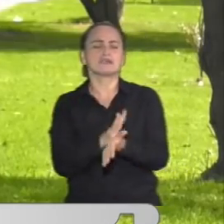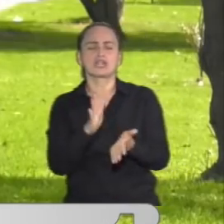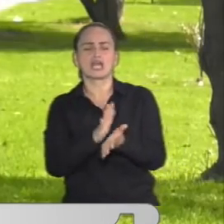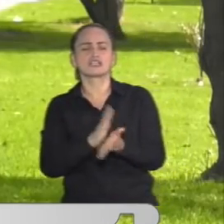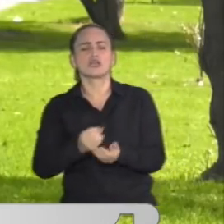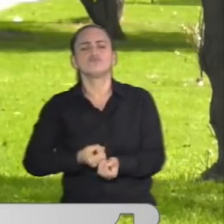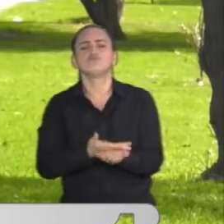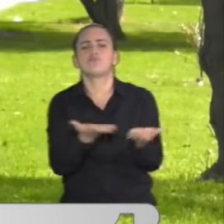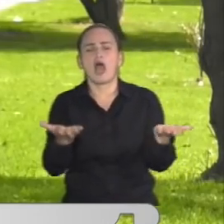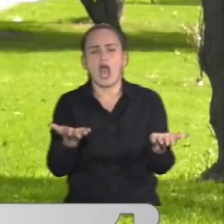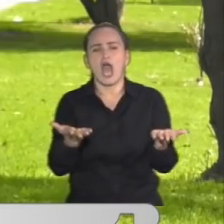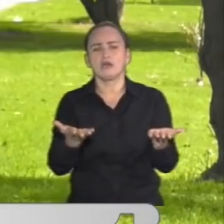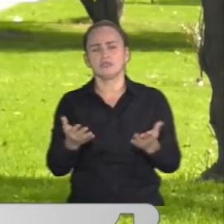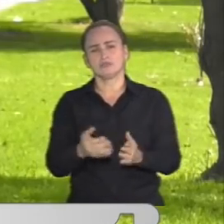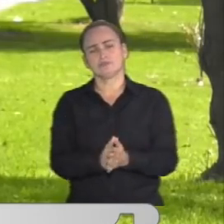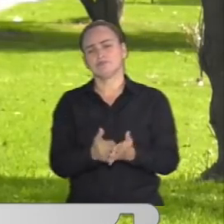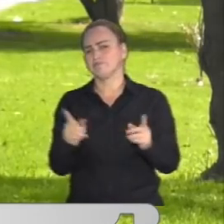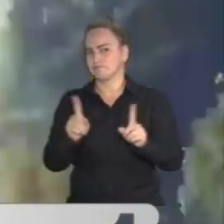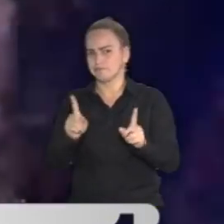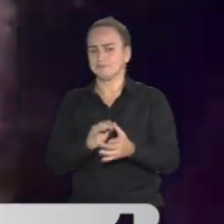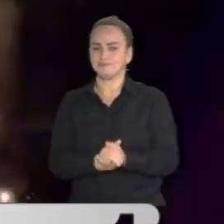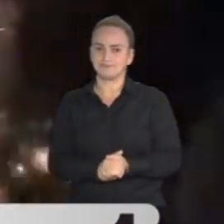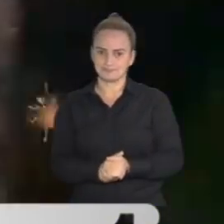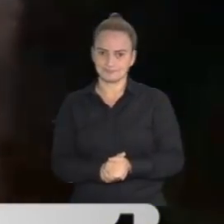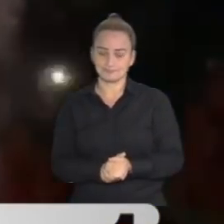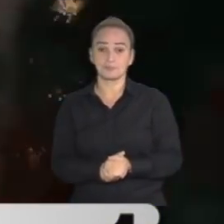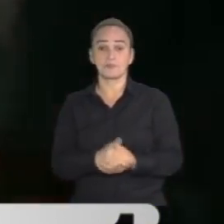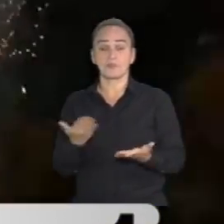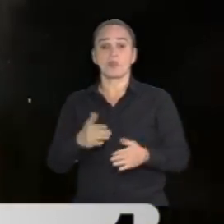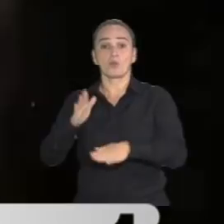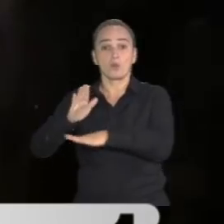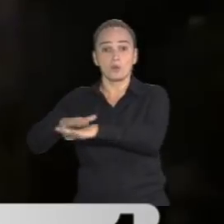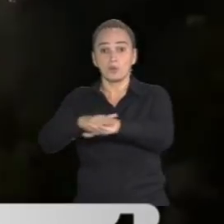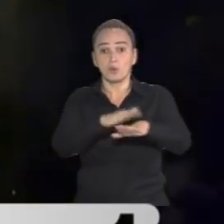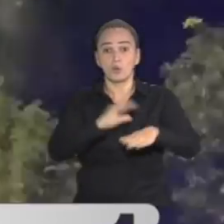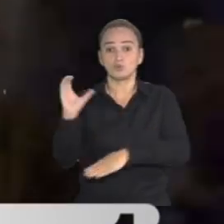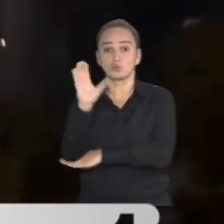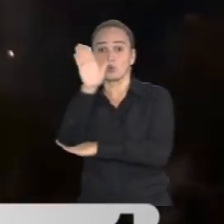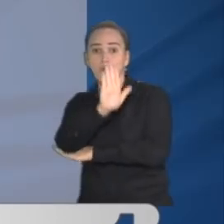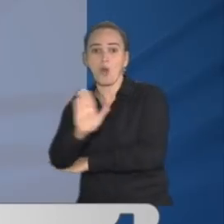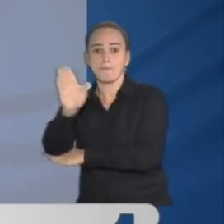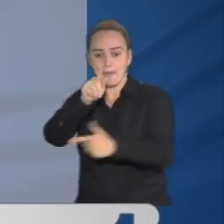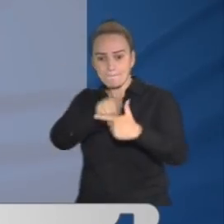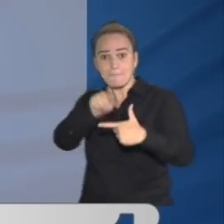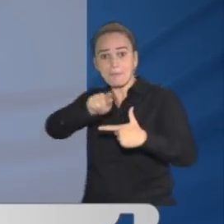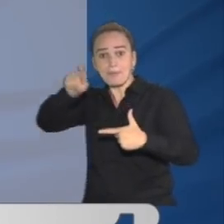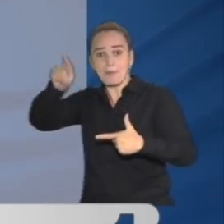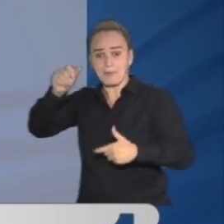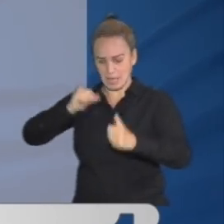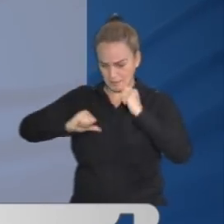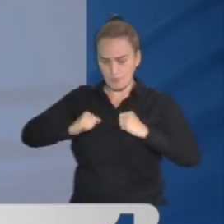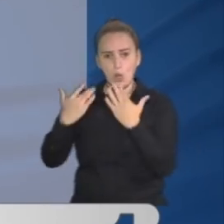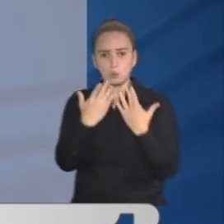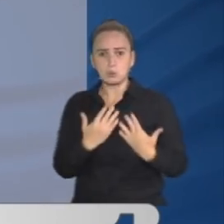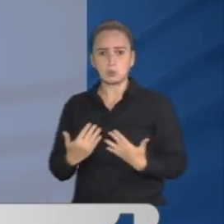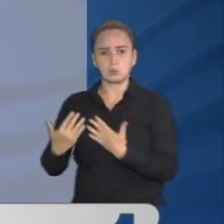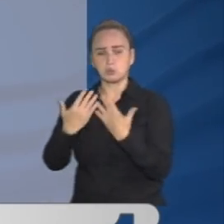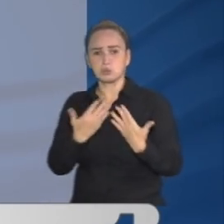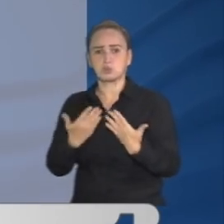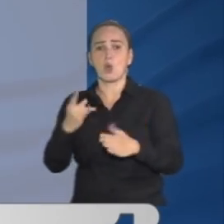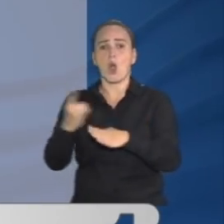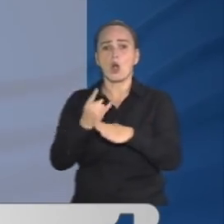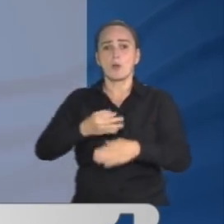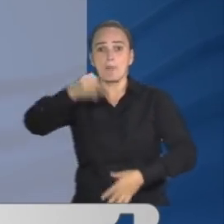pirotécnicos durante esta época. Hay máxima alerta en el país por el aumento de los lesionados por el uso de pólvora en esta época